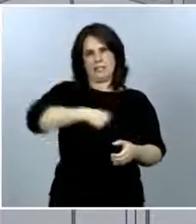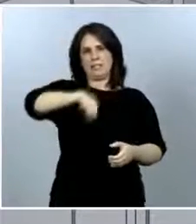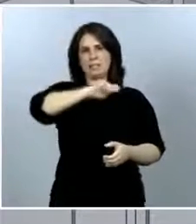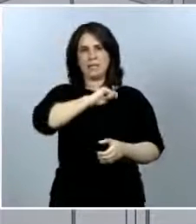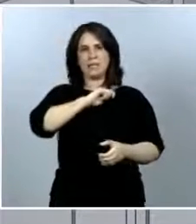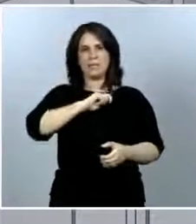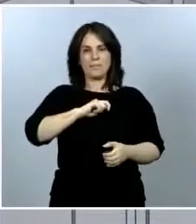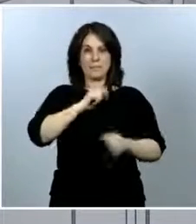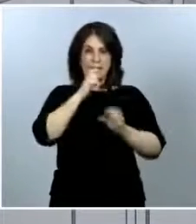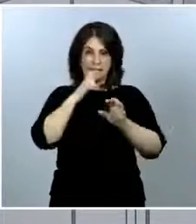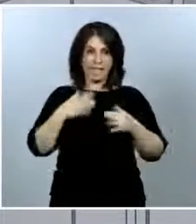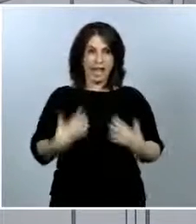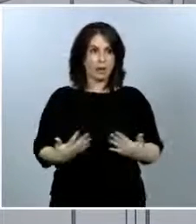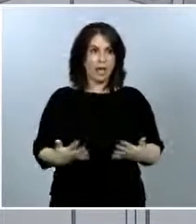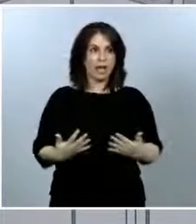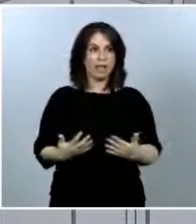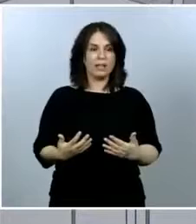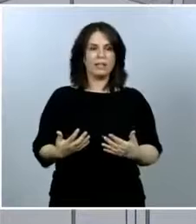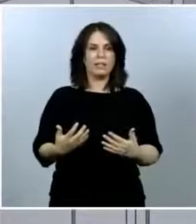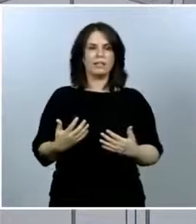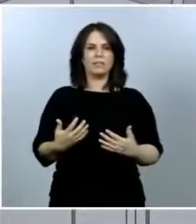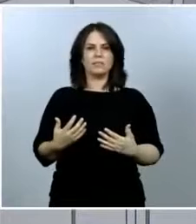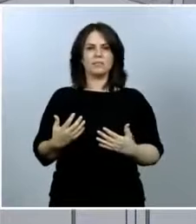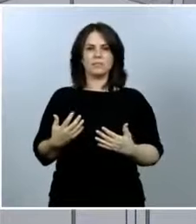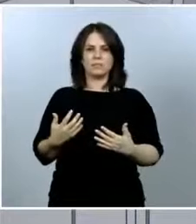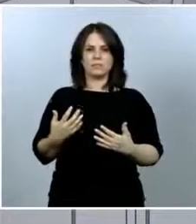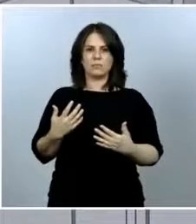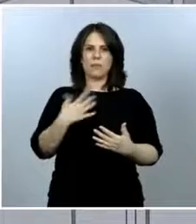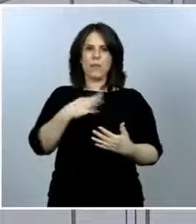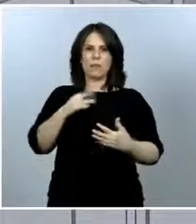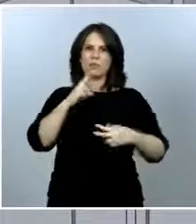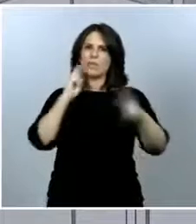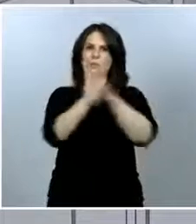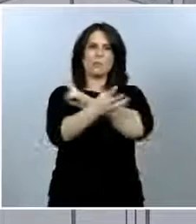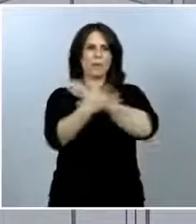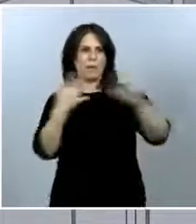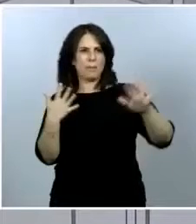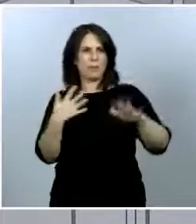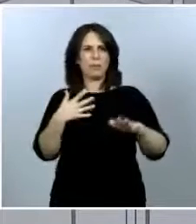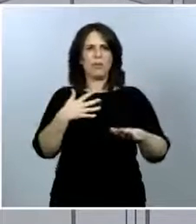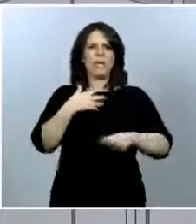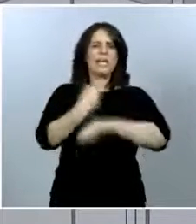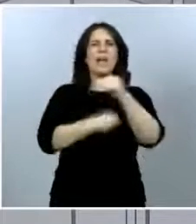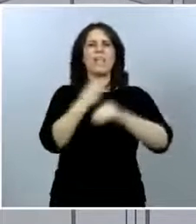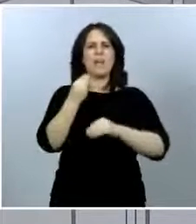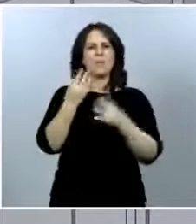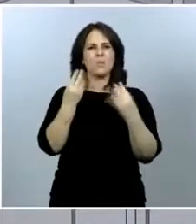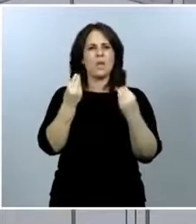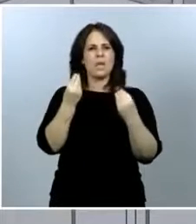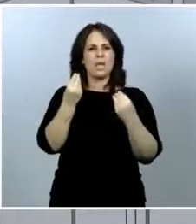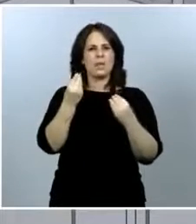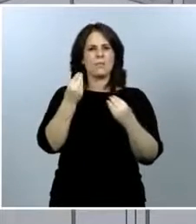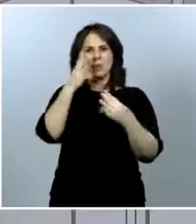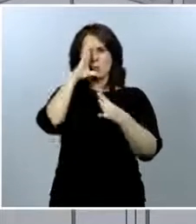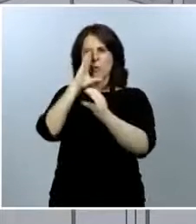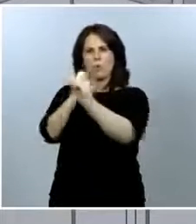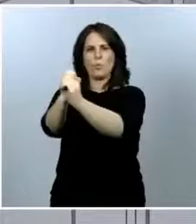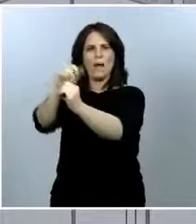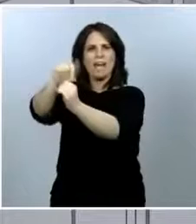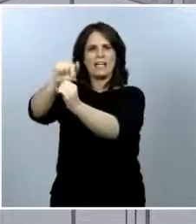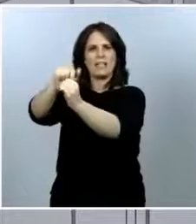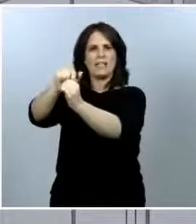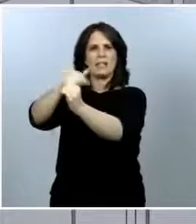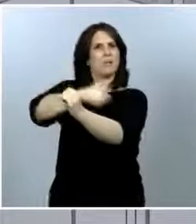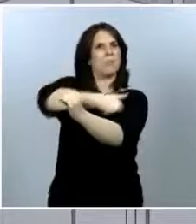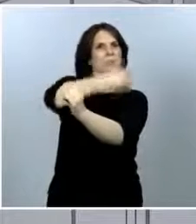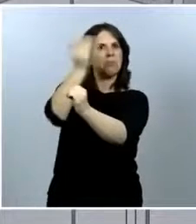mismo podemos detectarlos muy rápido y actuar sobre el foco de forma muy quirúrgica, muy delimitada, sin tener que afectar a una